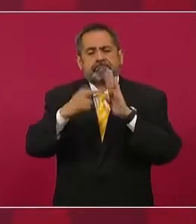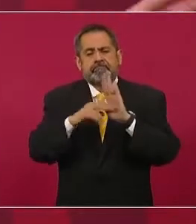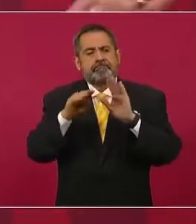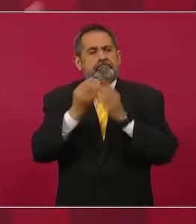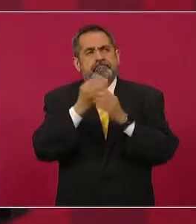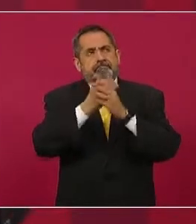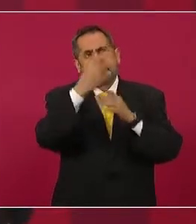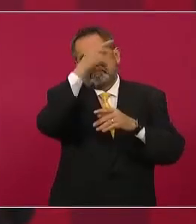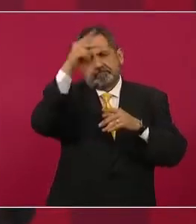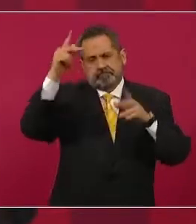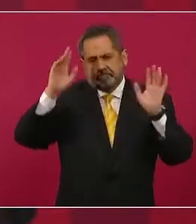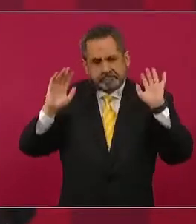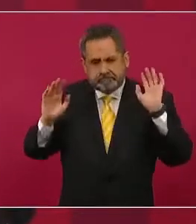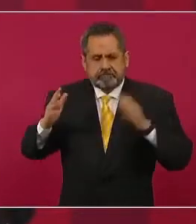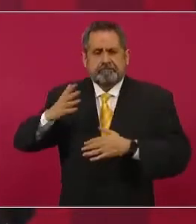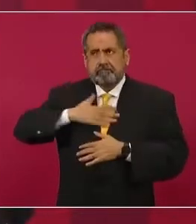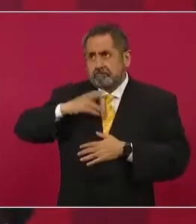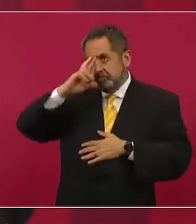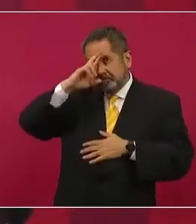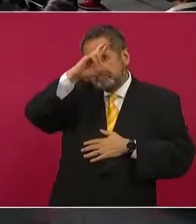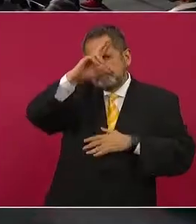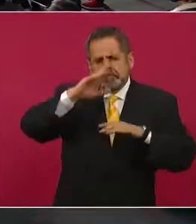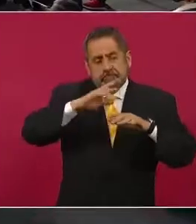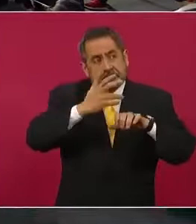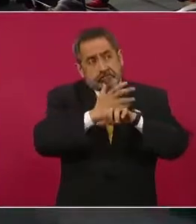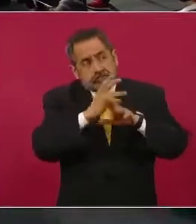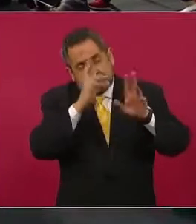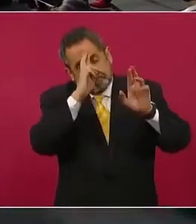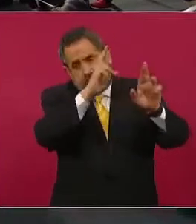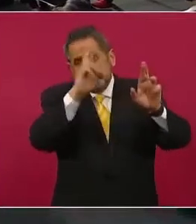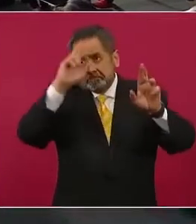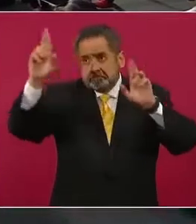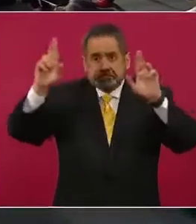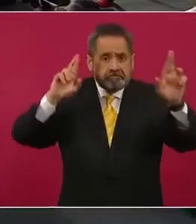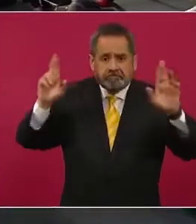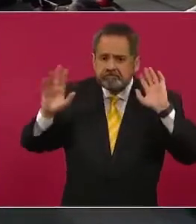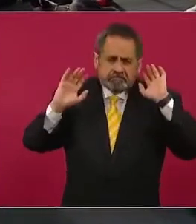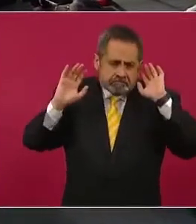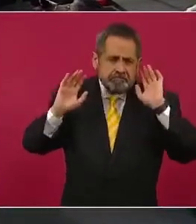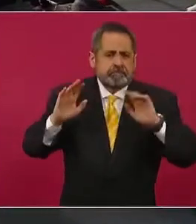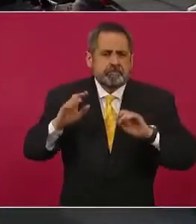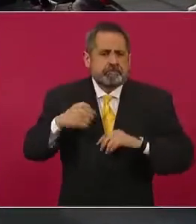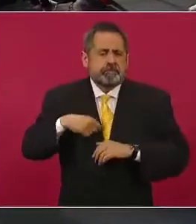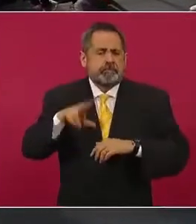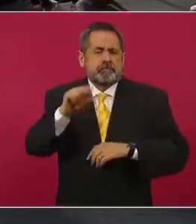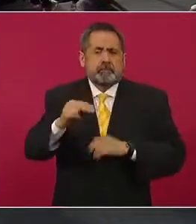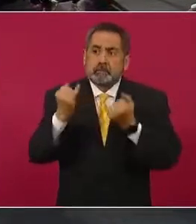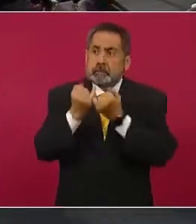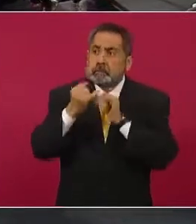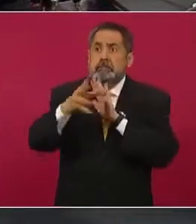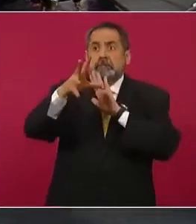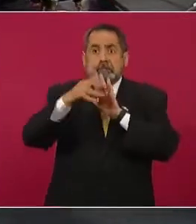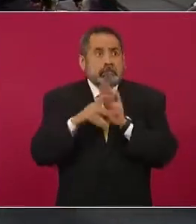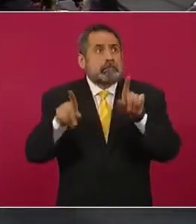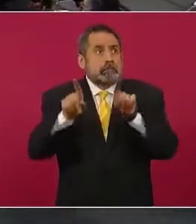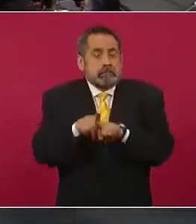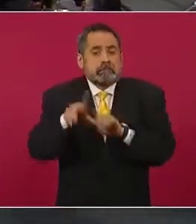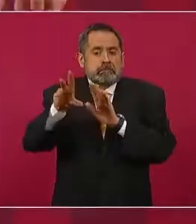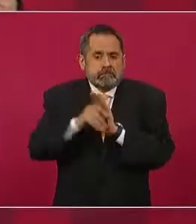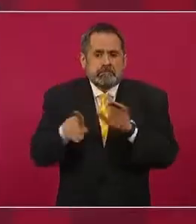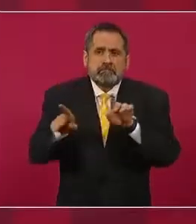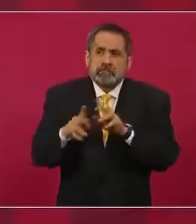internos. Nosotros somos respetuosos de las decisiones que toman otros países, no forzosamente tenemos que